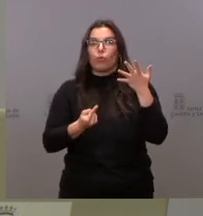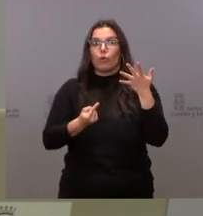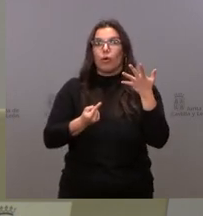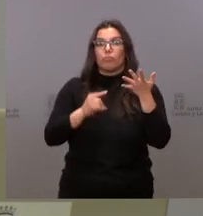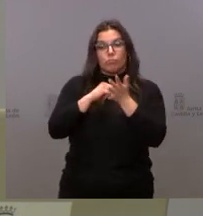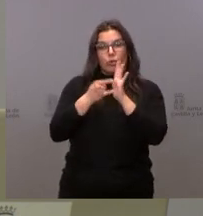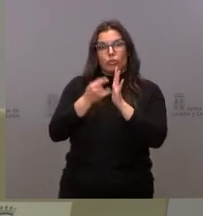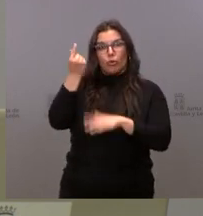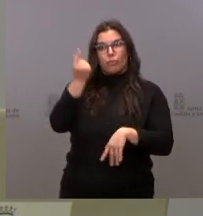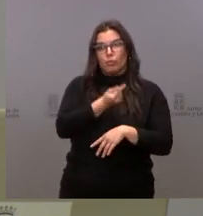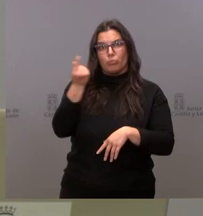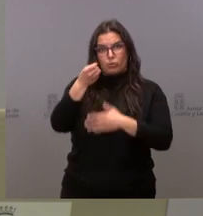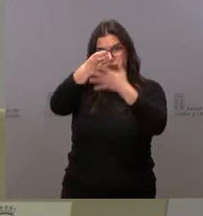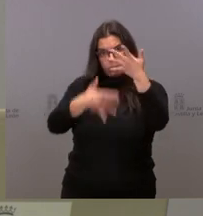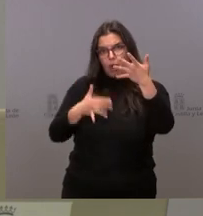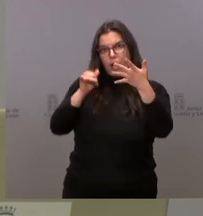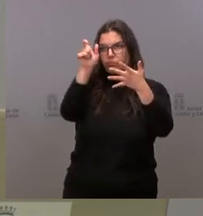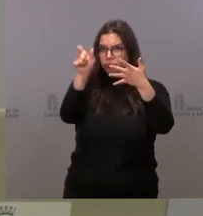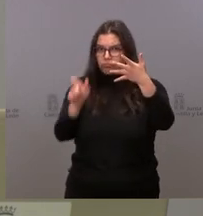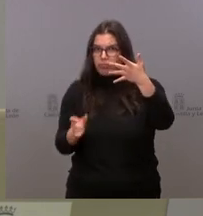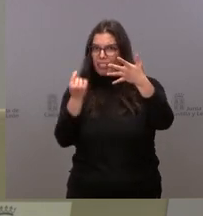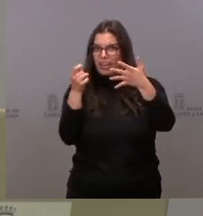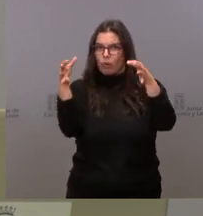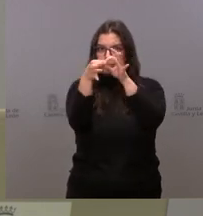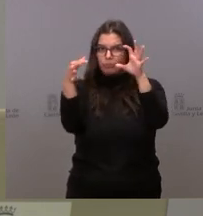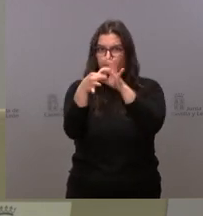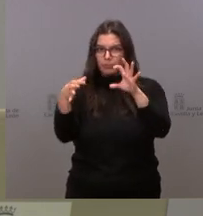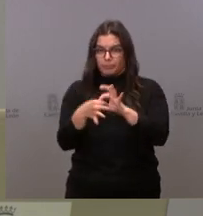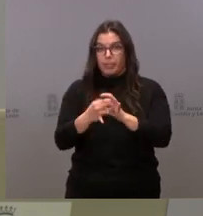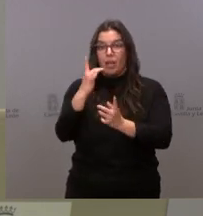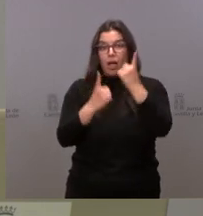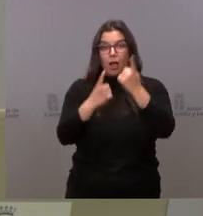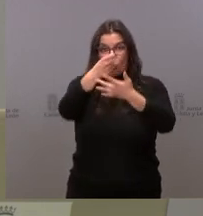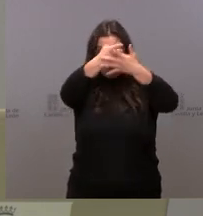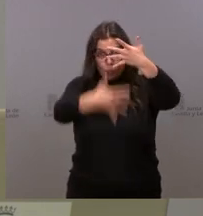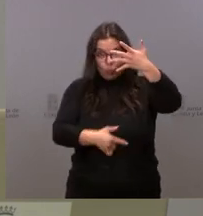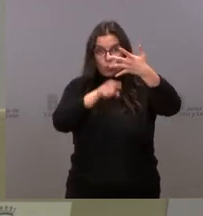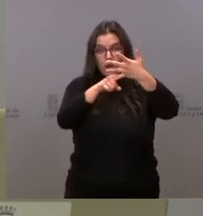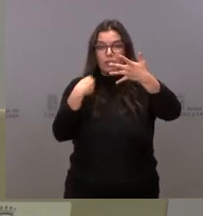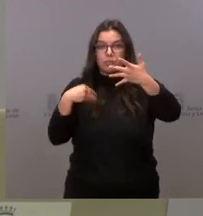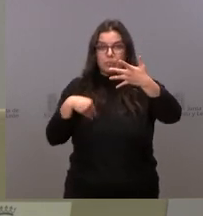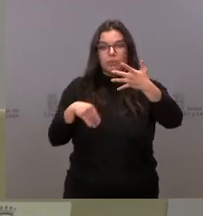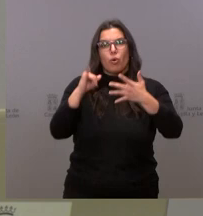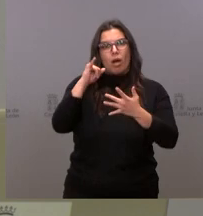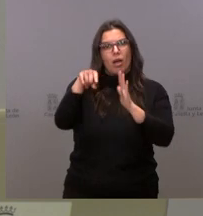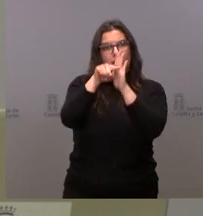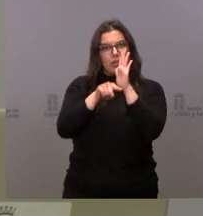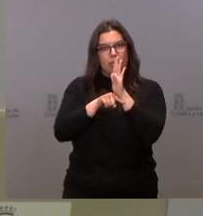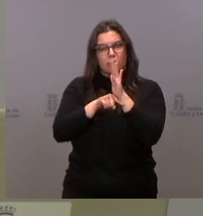presupuestos, con sus cuantías y dotaciones, y efectivamente algunas de esas dotaciones figuran en ese presupuesto para el año 2022.